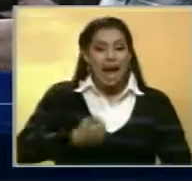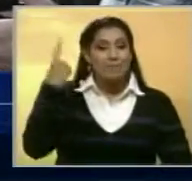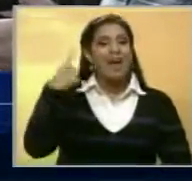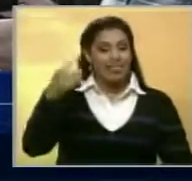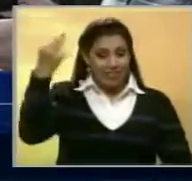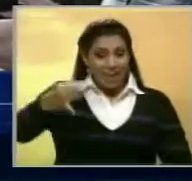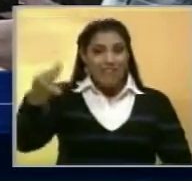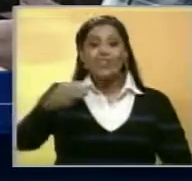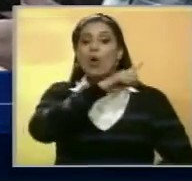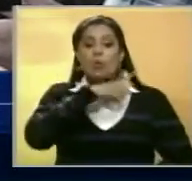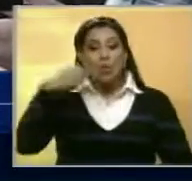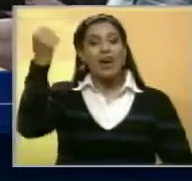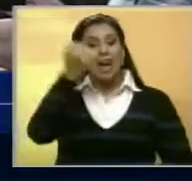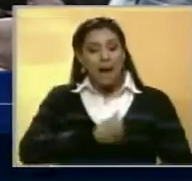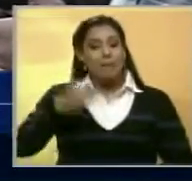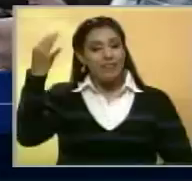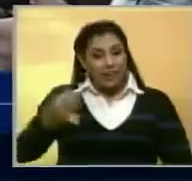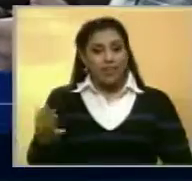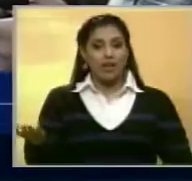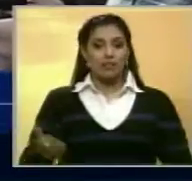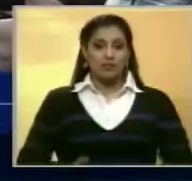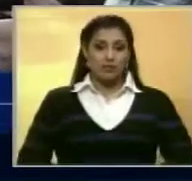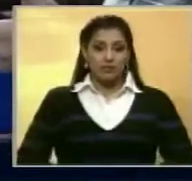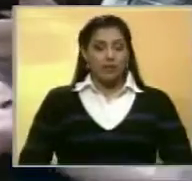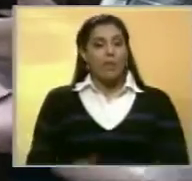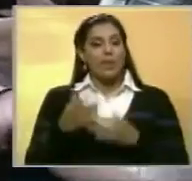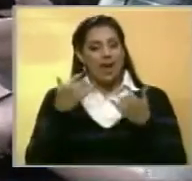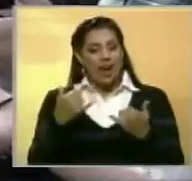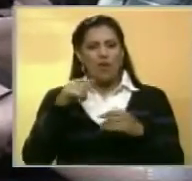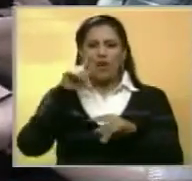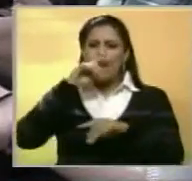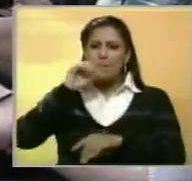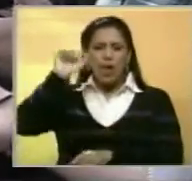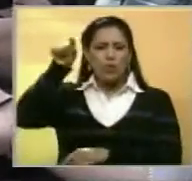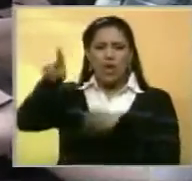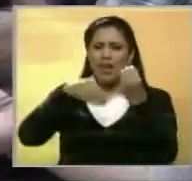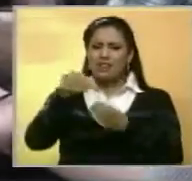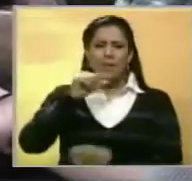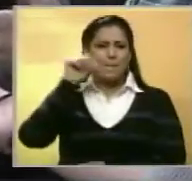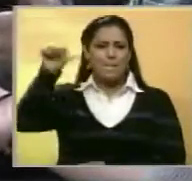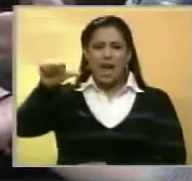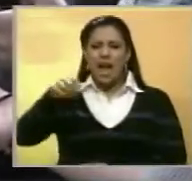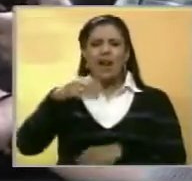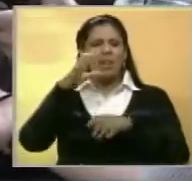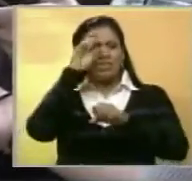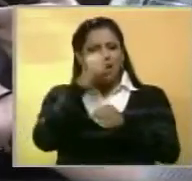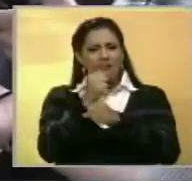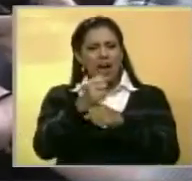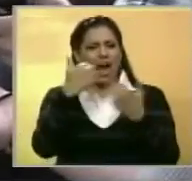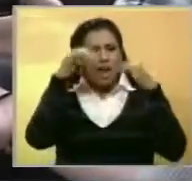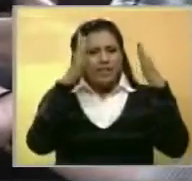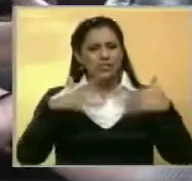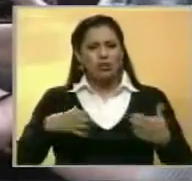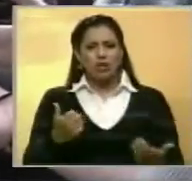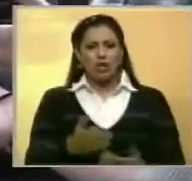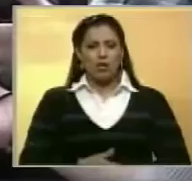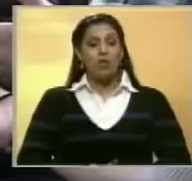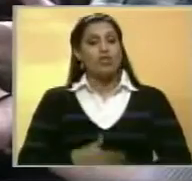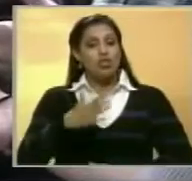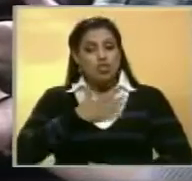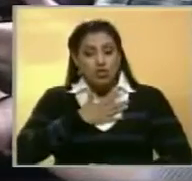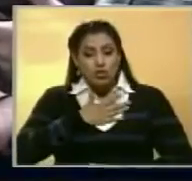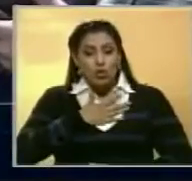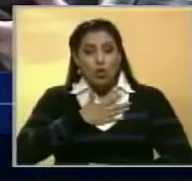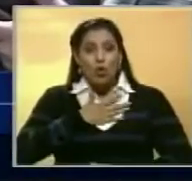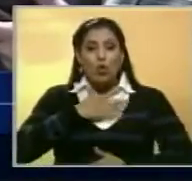Claro que es verdad que se está muriendo de hambre. Por otra parte, criticó al mandatario nacional por no aplicar las políticas adecuadas en materia de salud. Y voy a